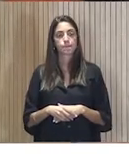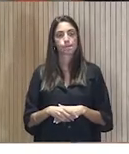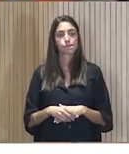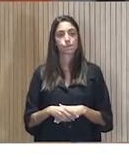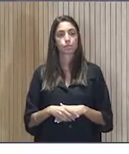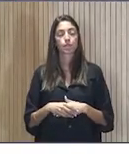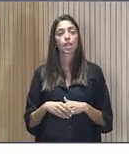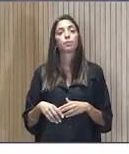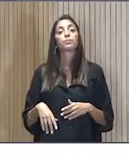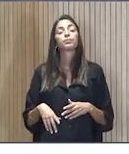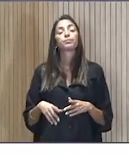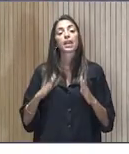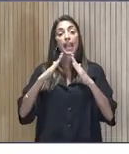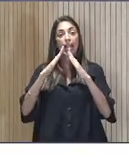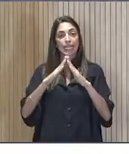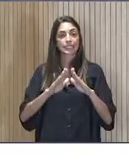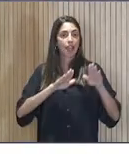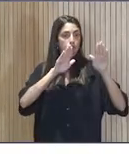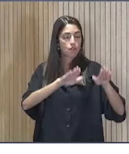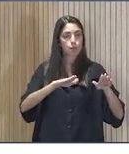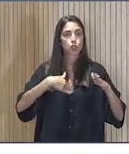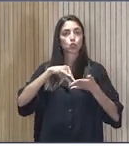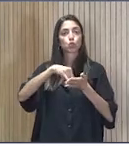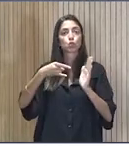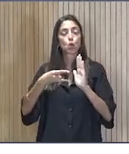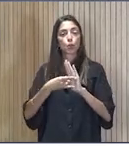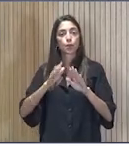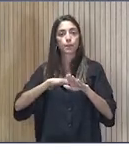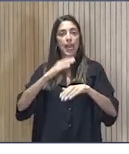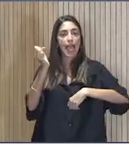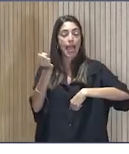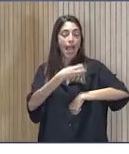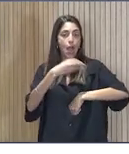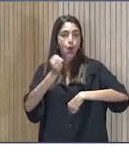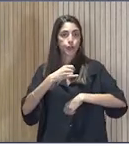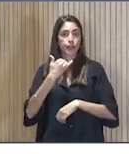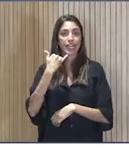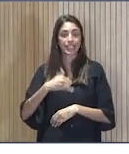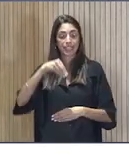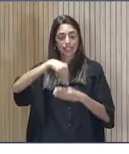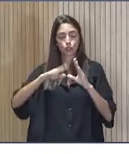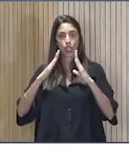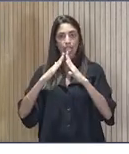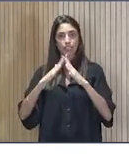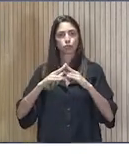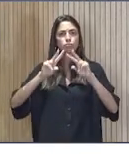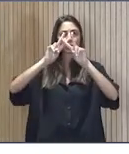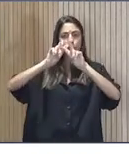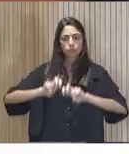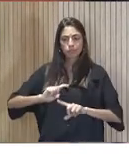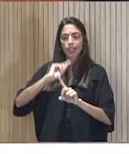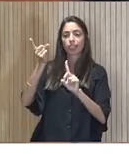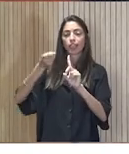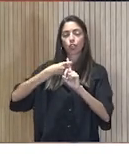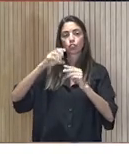Y Provivienda por Soluciones para el Ahorro Energético en el Hogar A través de esta iniciativa se hace un diagnóstico de los